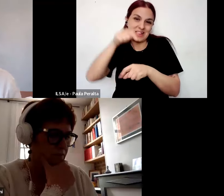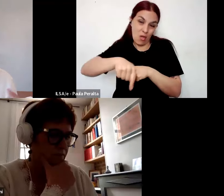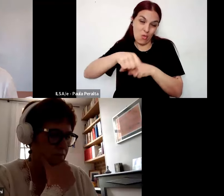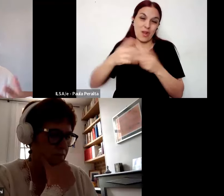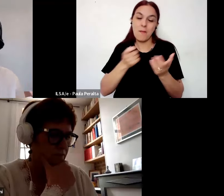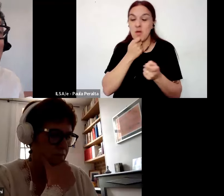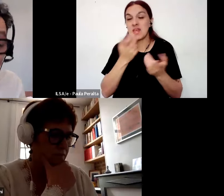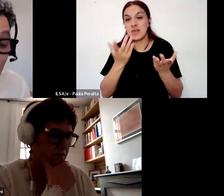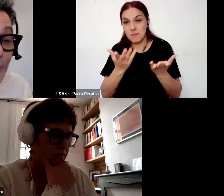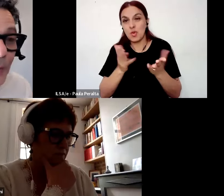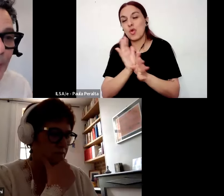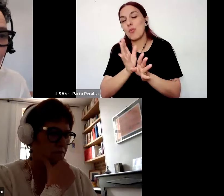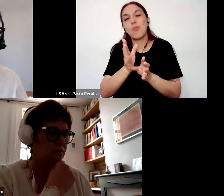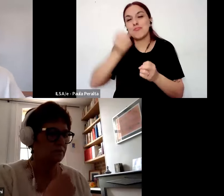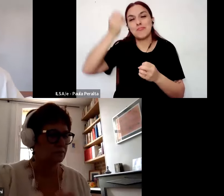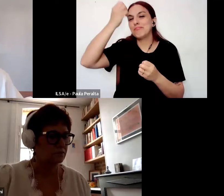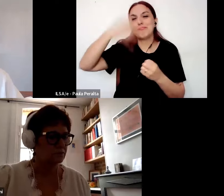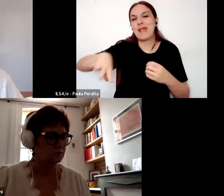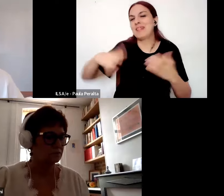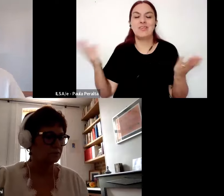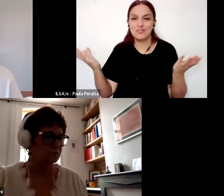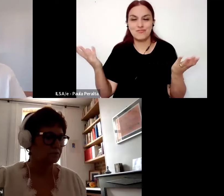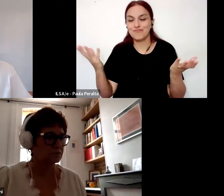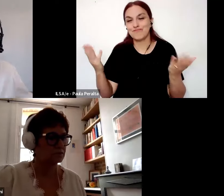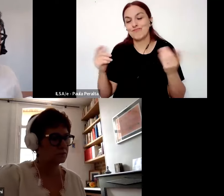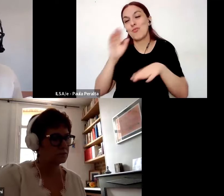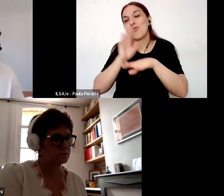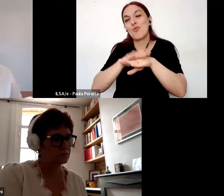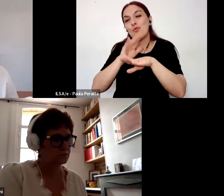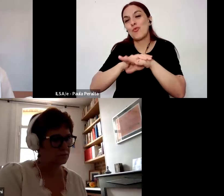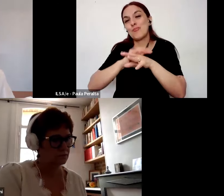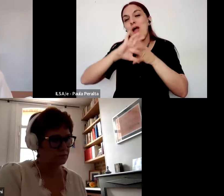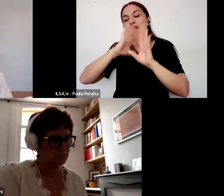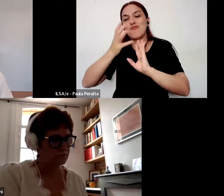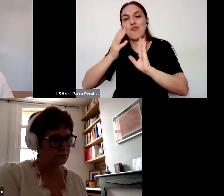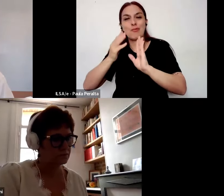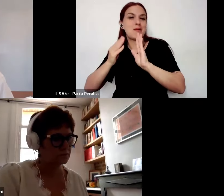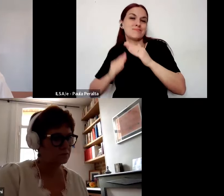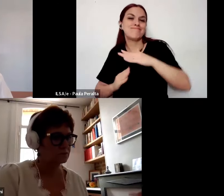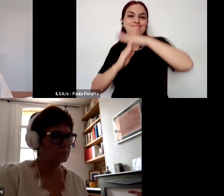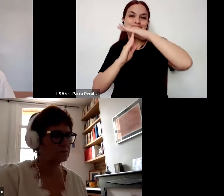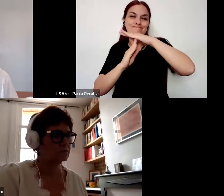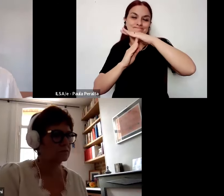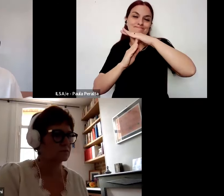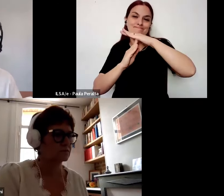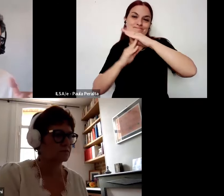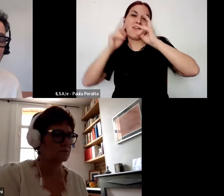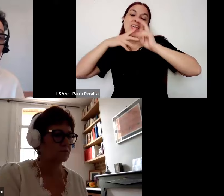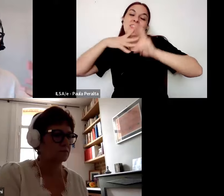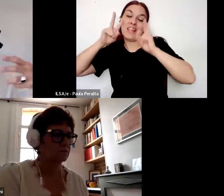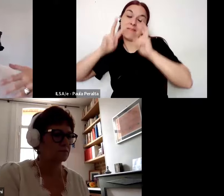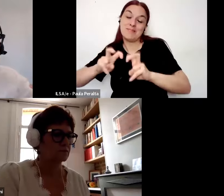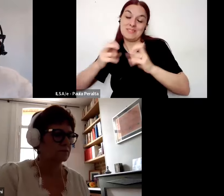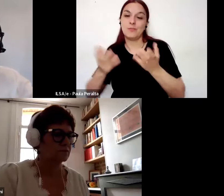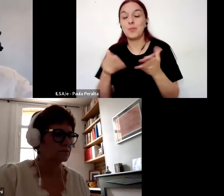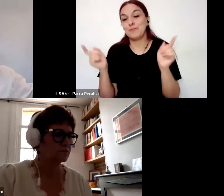Santos desperdiciados por las formas dominantes de entender la investigación en síntesis